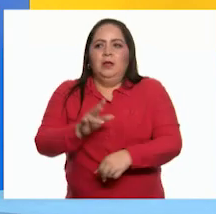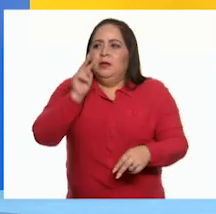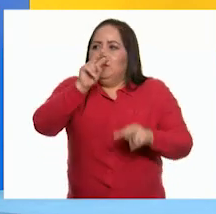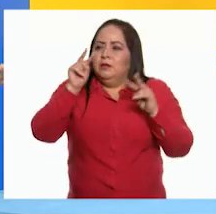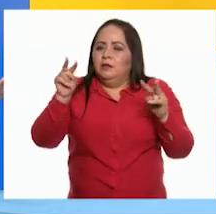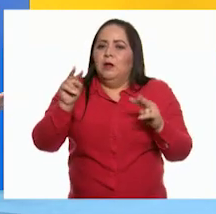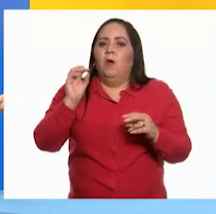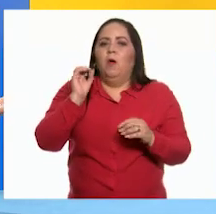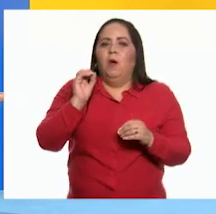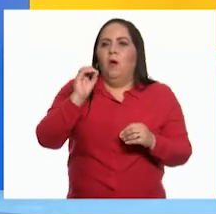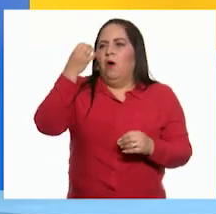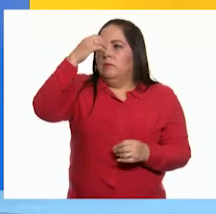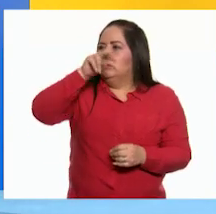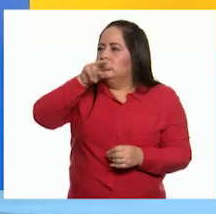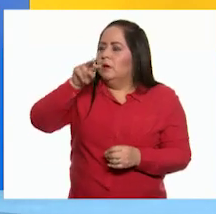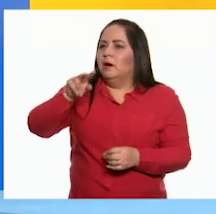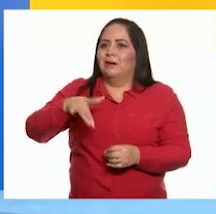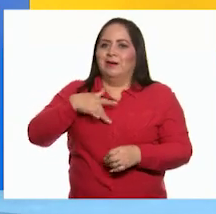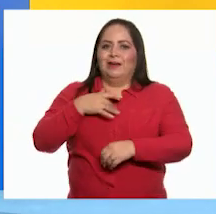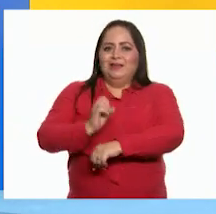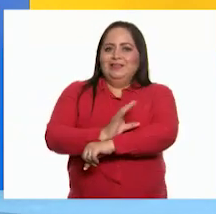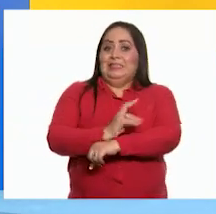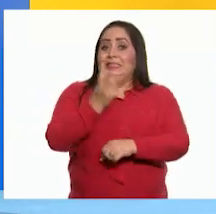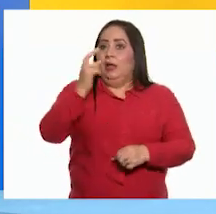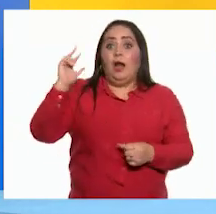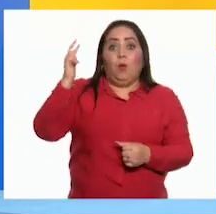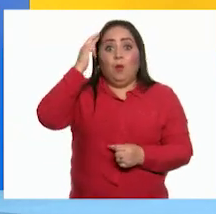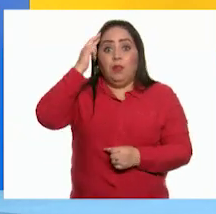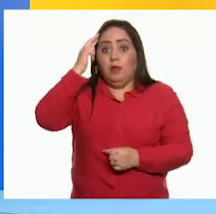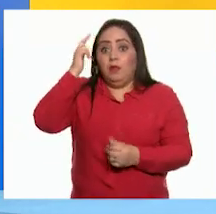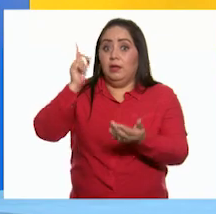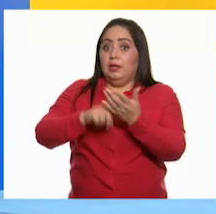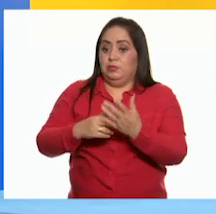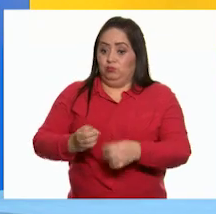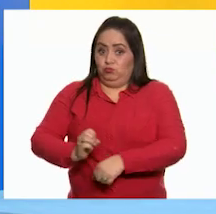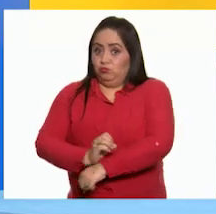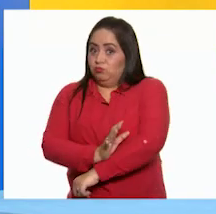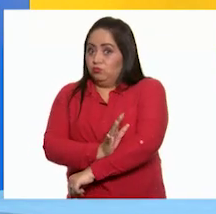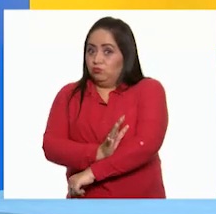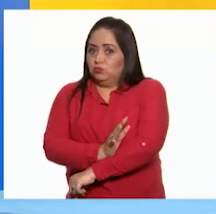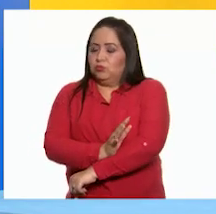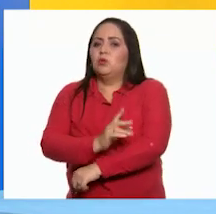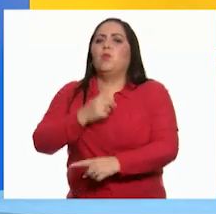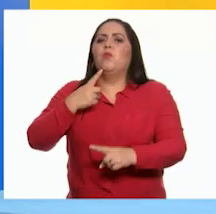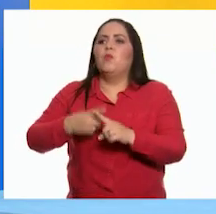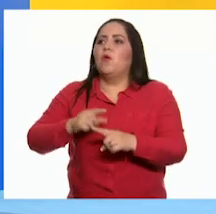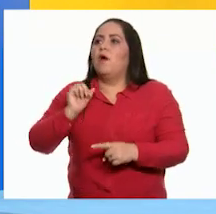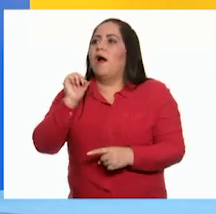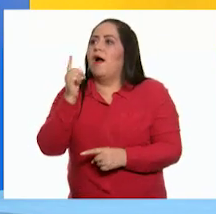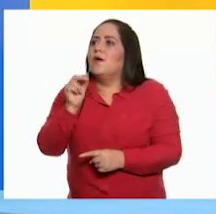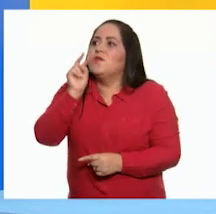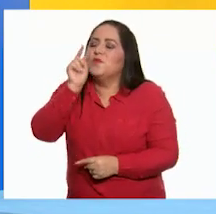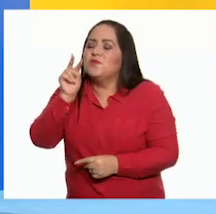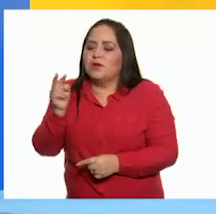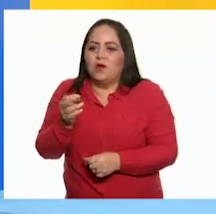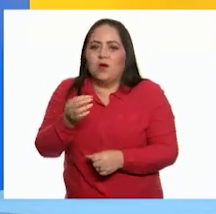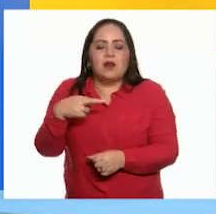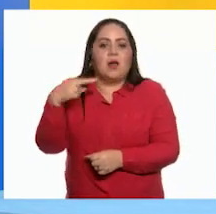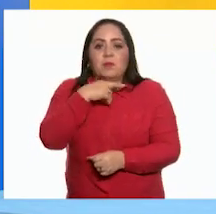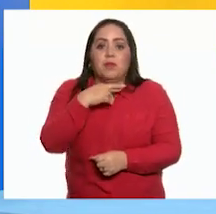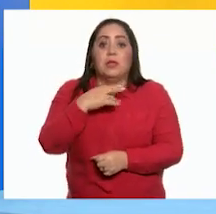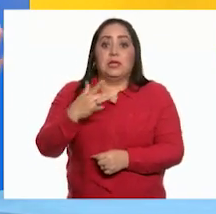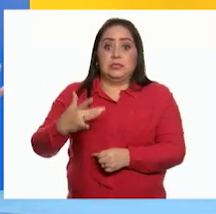o las experiencias que vivimos. Recuerda que las emociones se detonan por alguna situación momentánea.